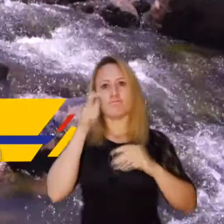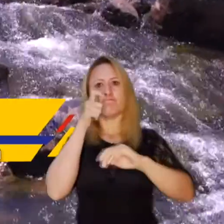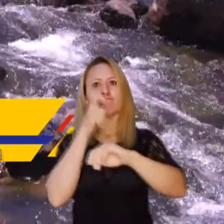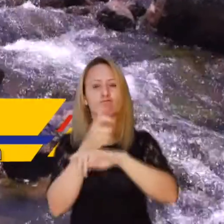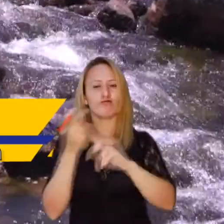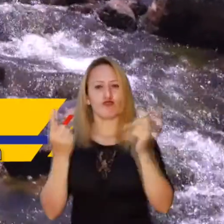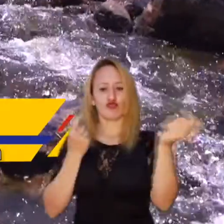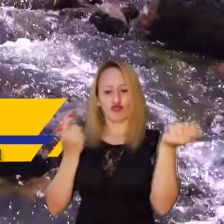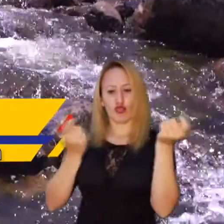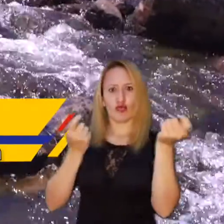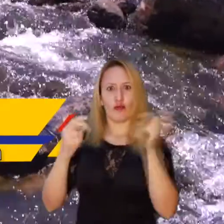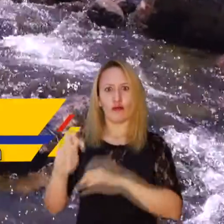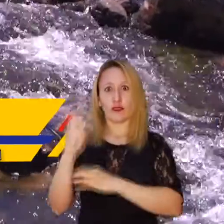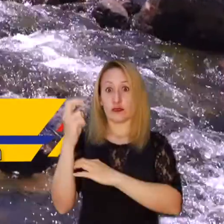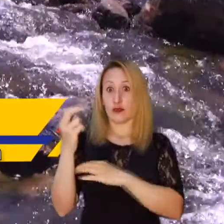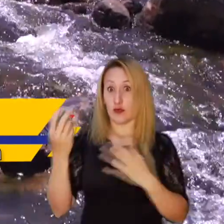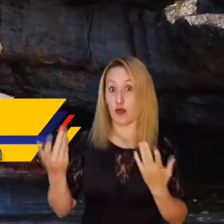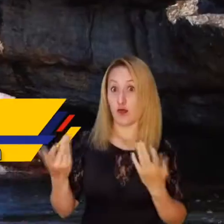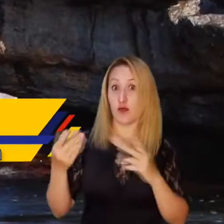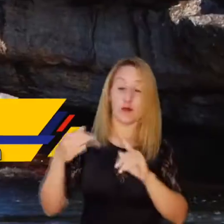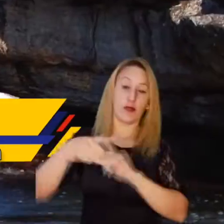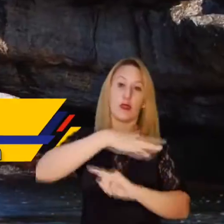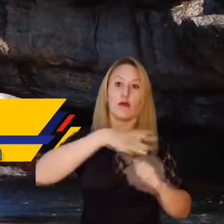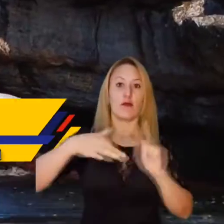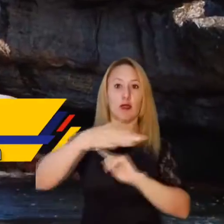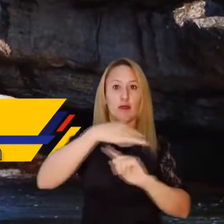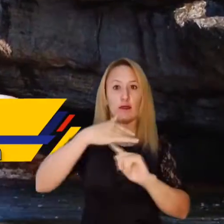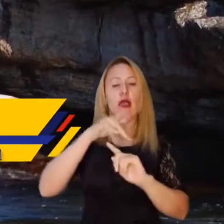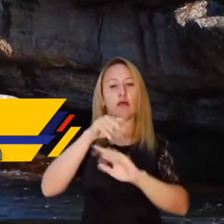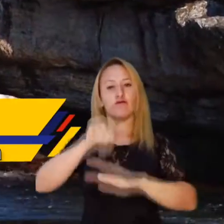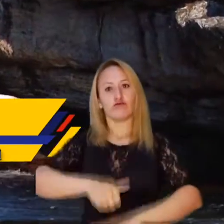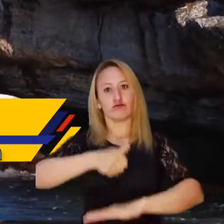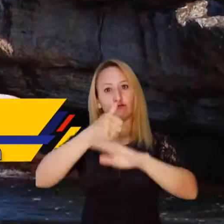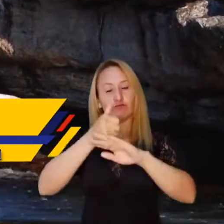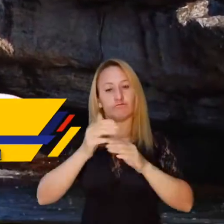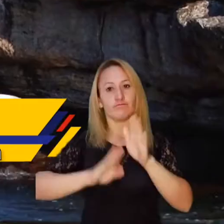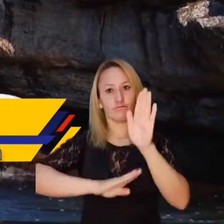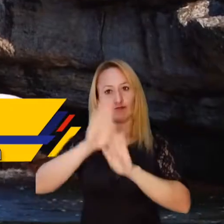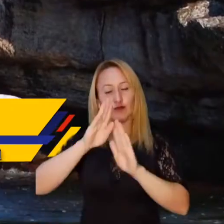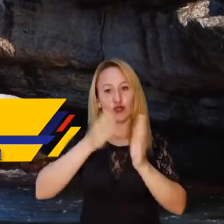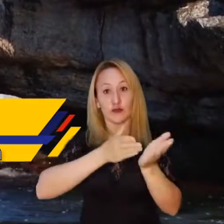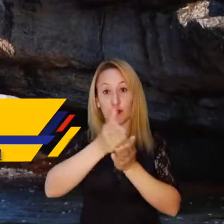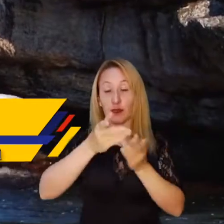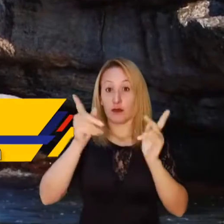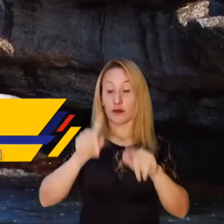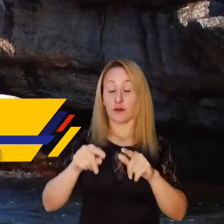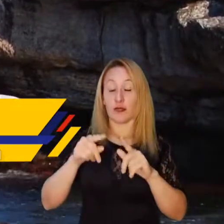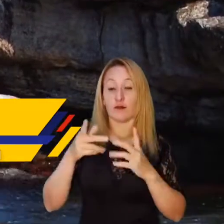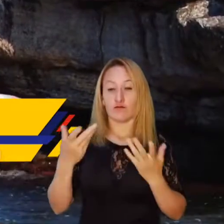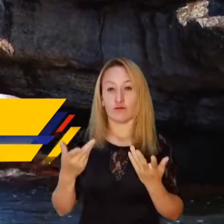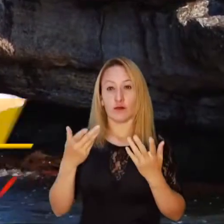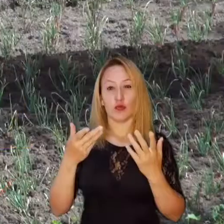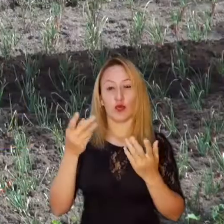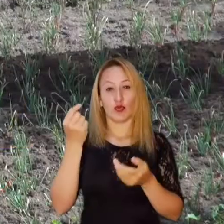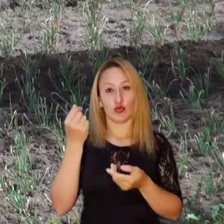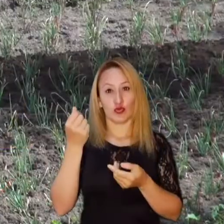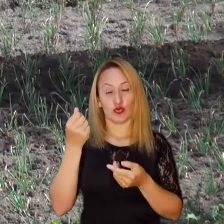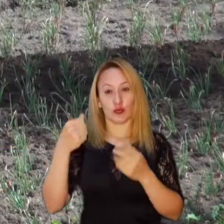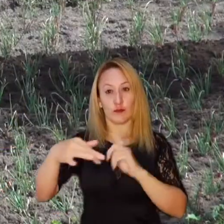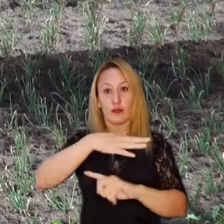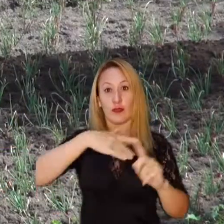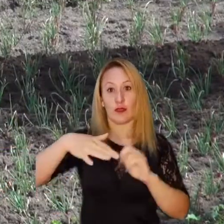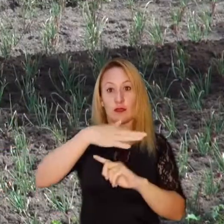En aras de fortalecer la vigilancia y el control fiscal al medio ambiente, se creó la Dirección de Desarrollo Sostenible y Valoración de Costos